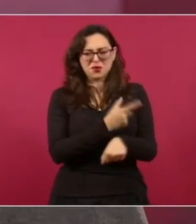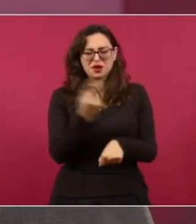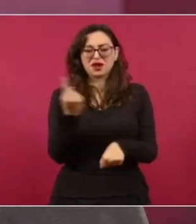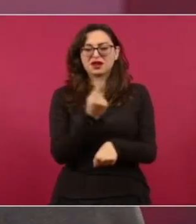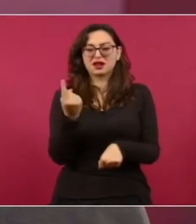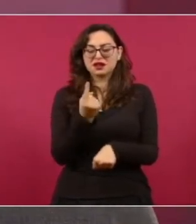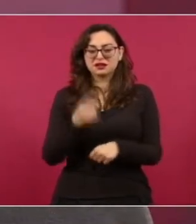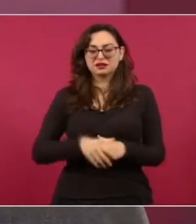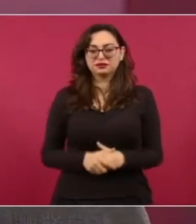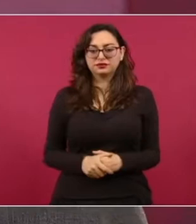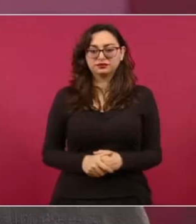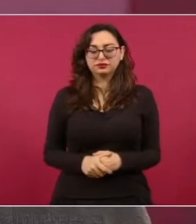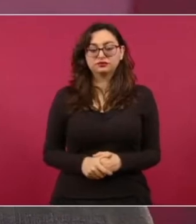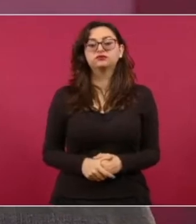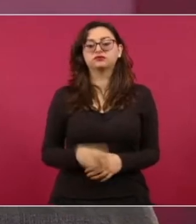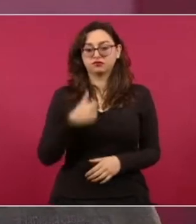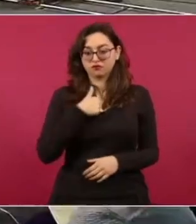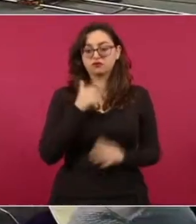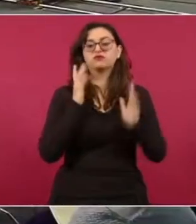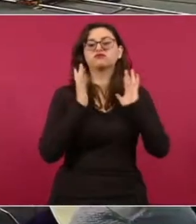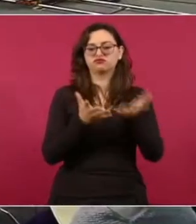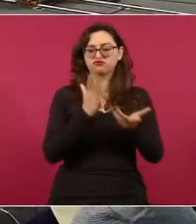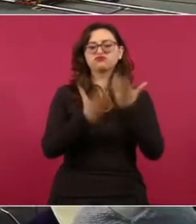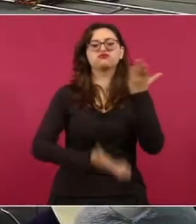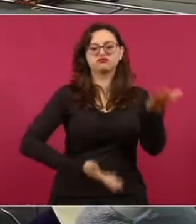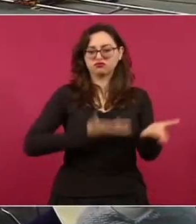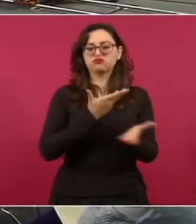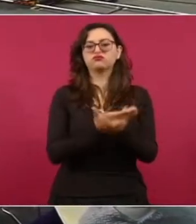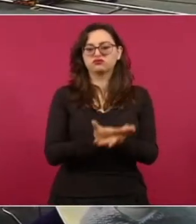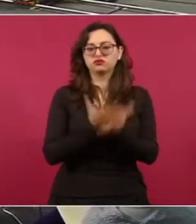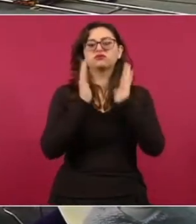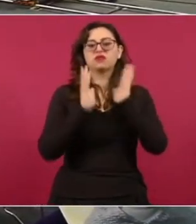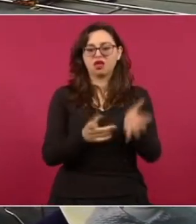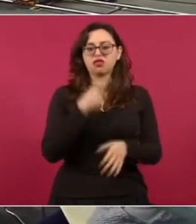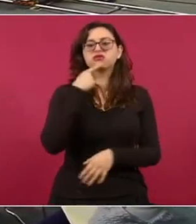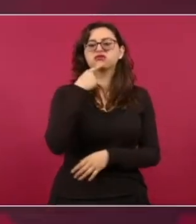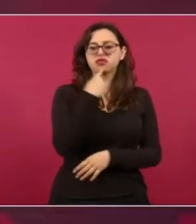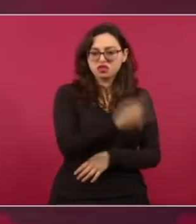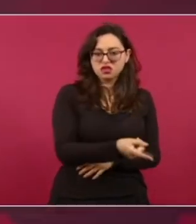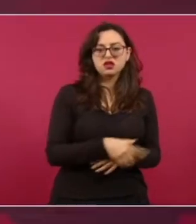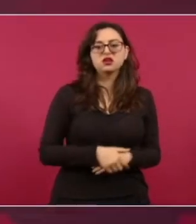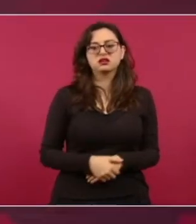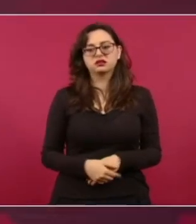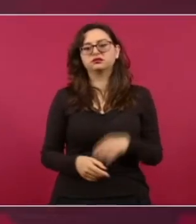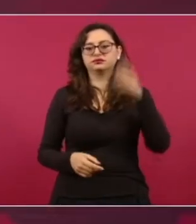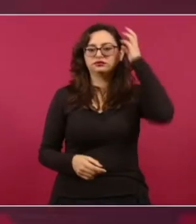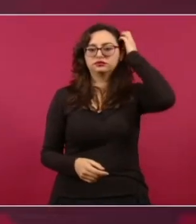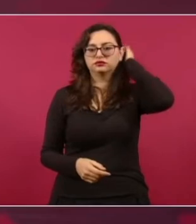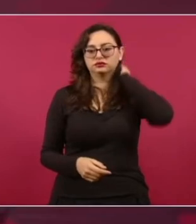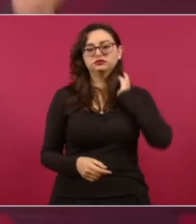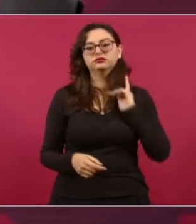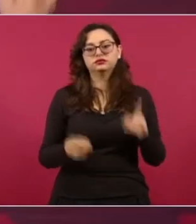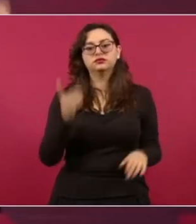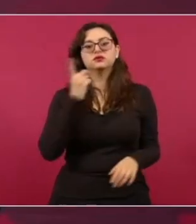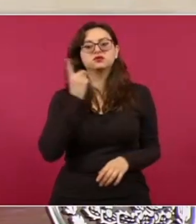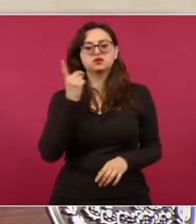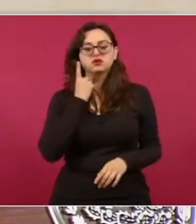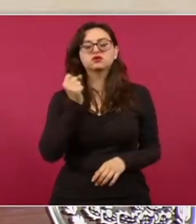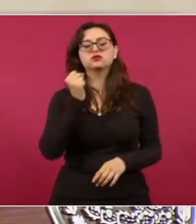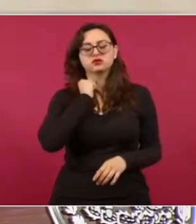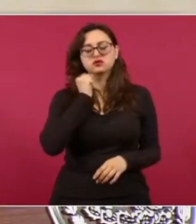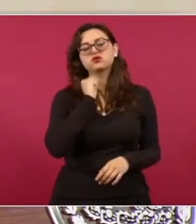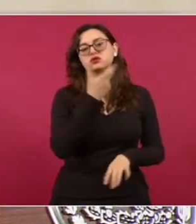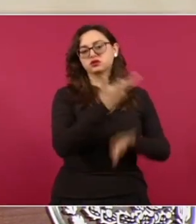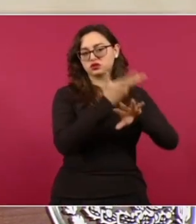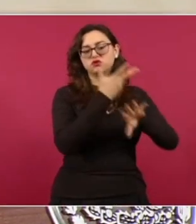Sí, lo planteé, sí, se los dije a ellos, a los legisladores. ¿Cómo no lo voy a plantear?